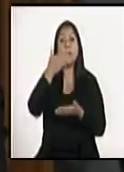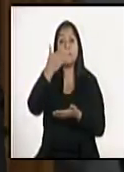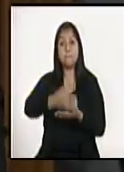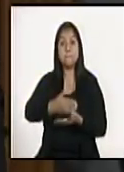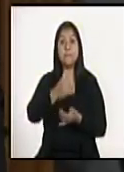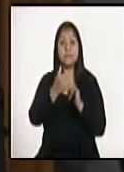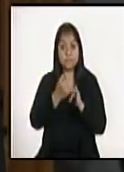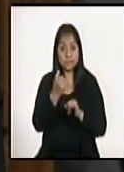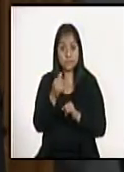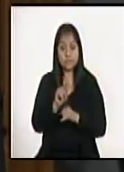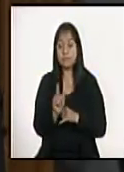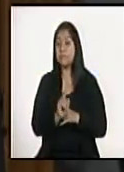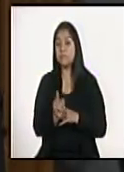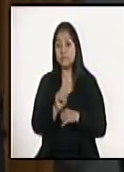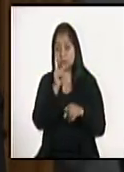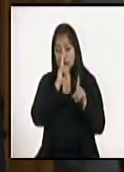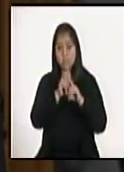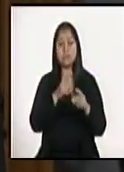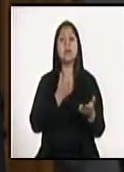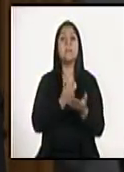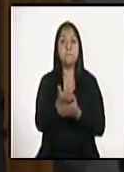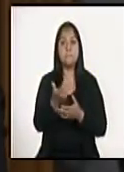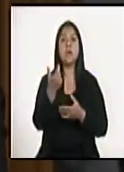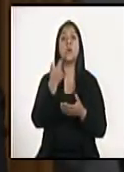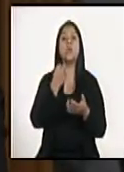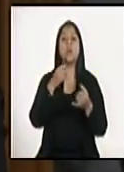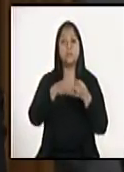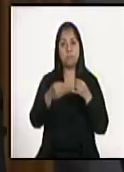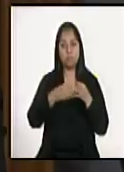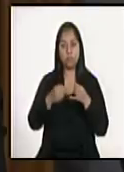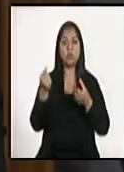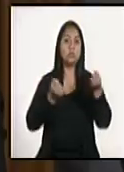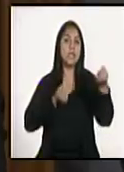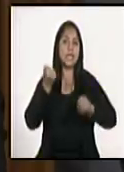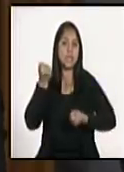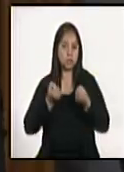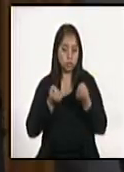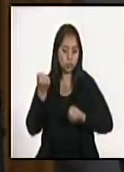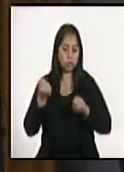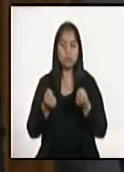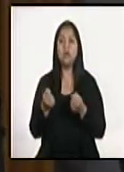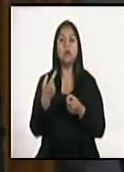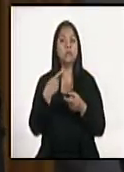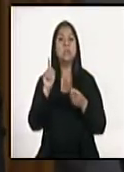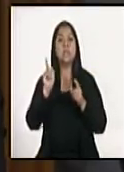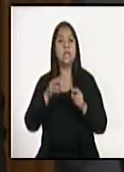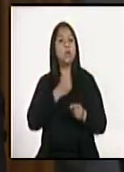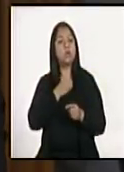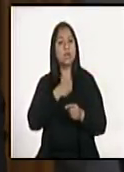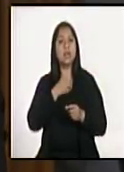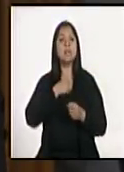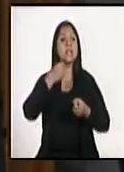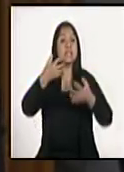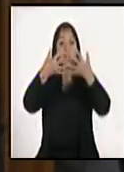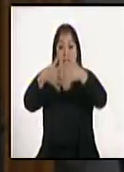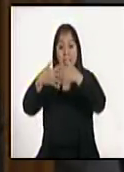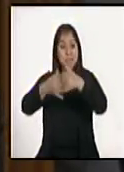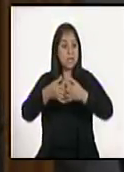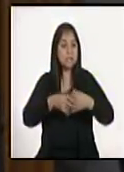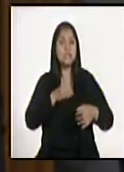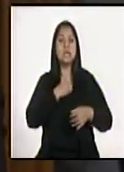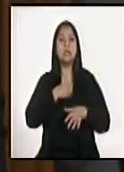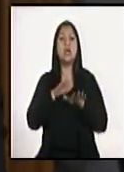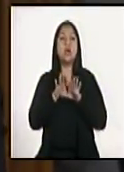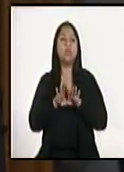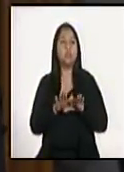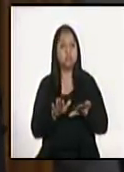diferir el pago de impuesto de vehículos con el objeto de relajar la carga financiera de las empresas por lo menos hasta el 15 de